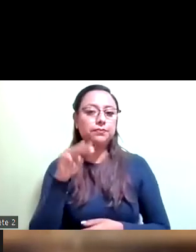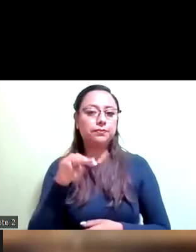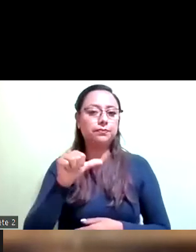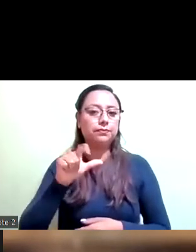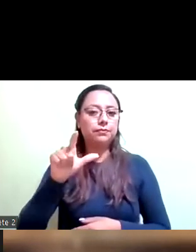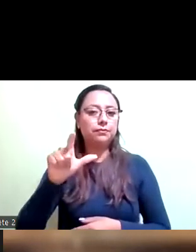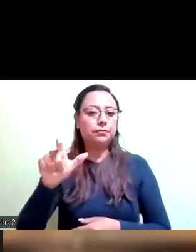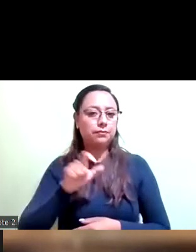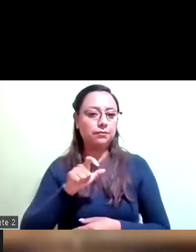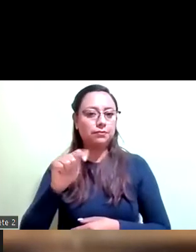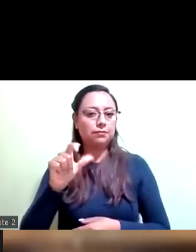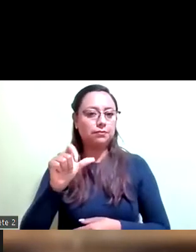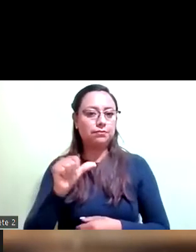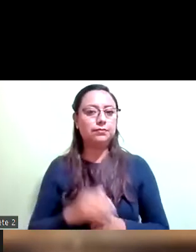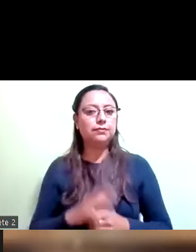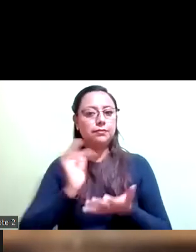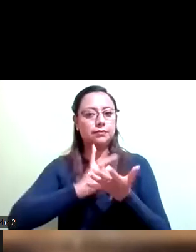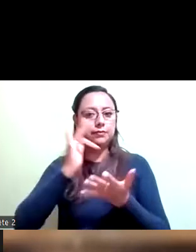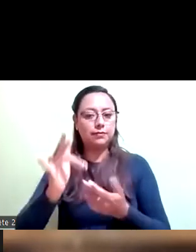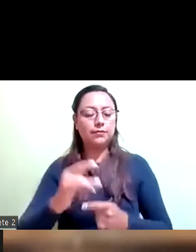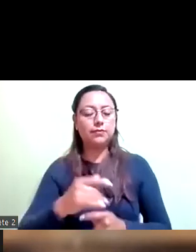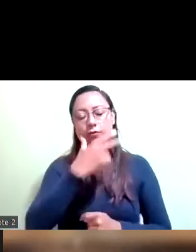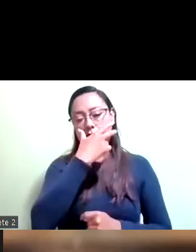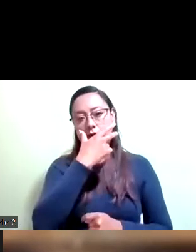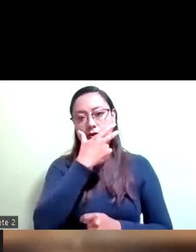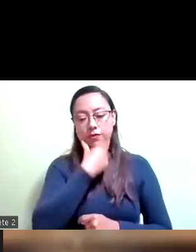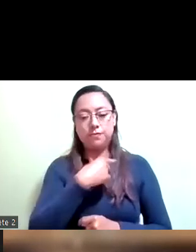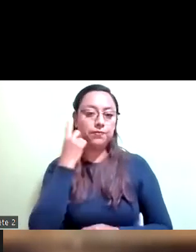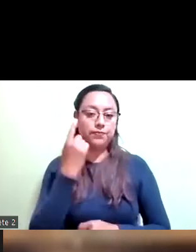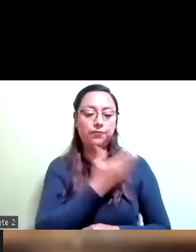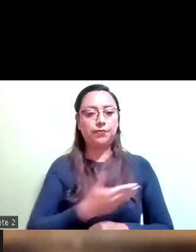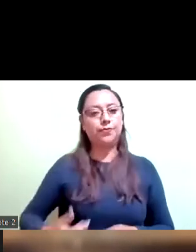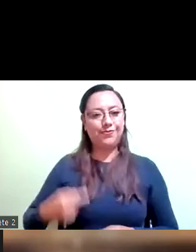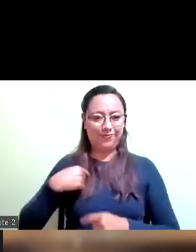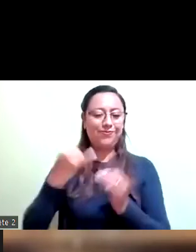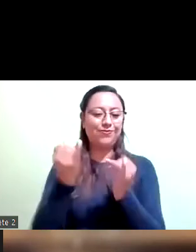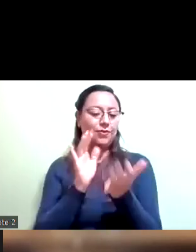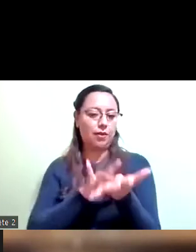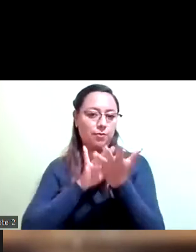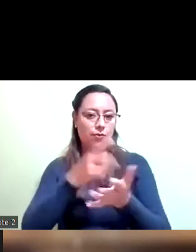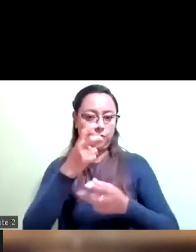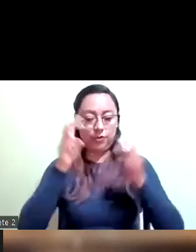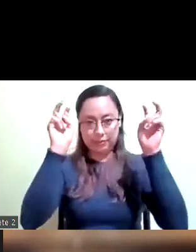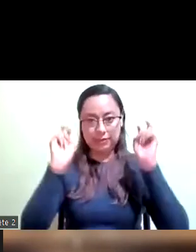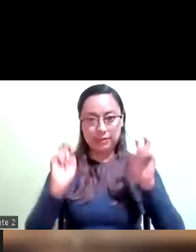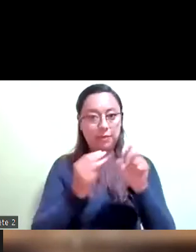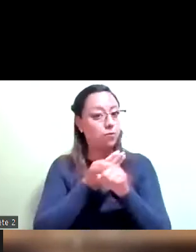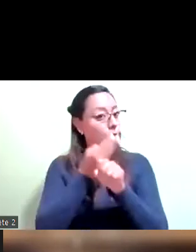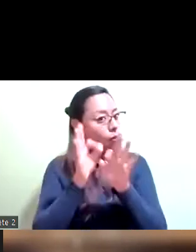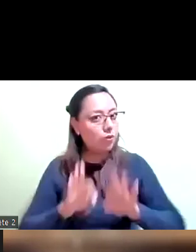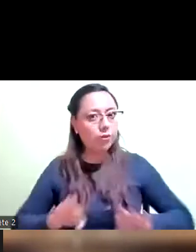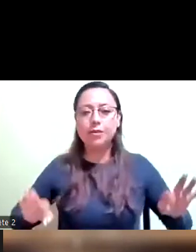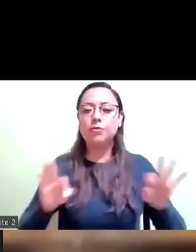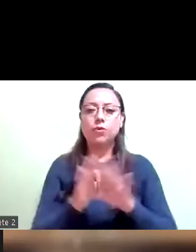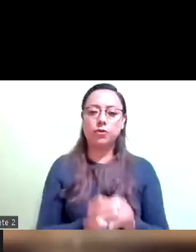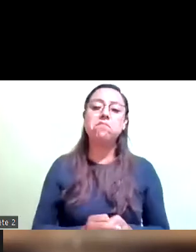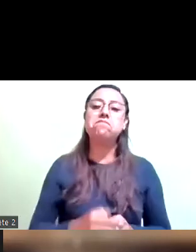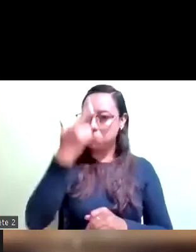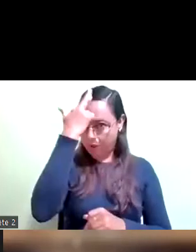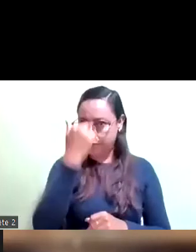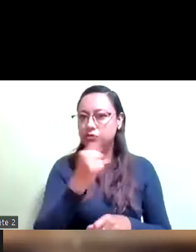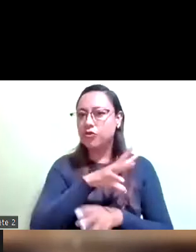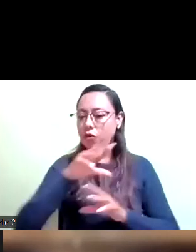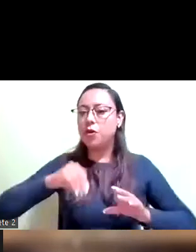gracias diputado presidente pues mire sumándome este tema que está mencionando que es de suma relevancia tienen toda la razón